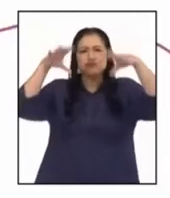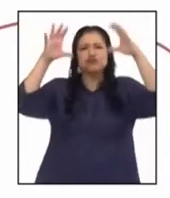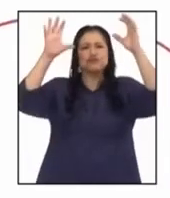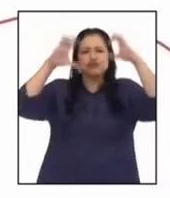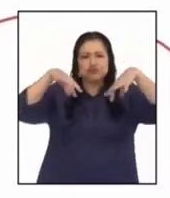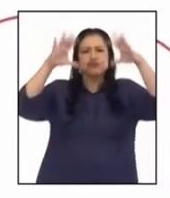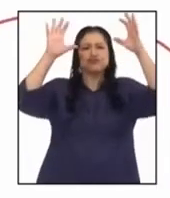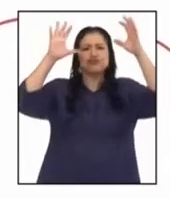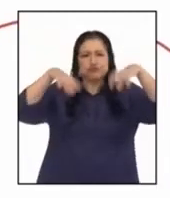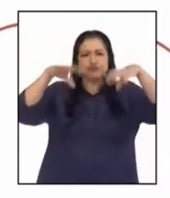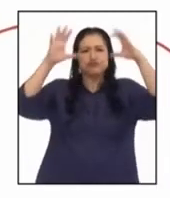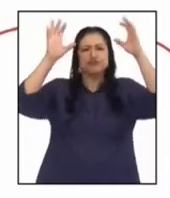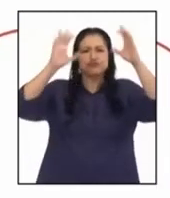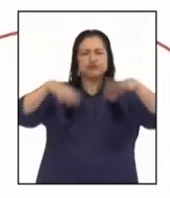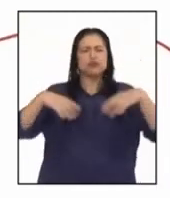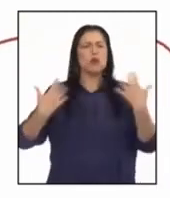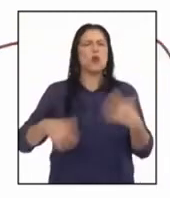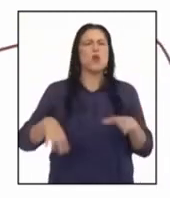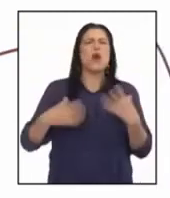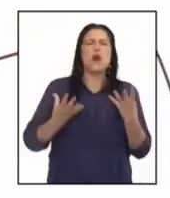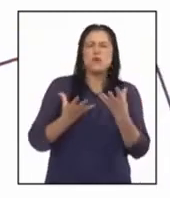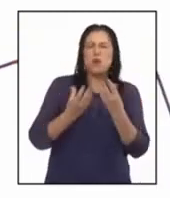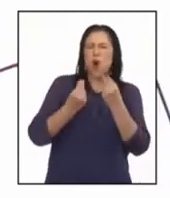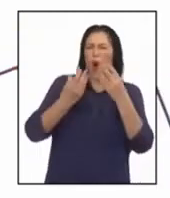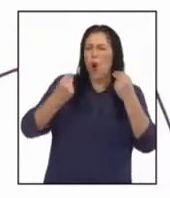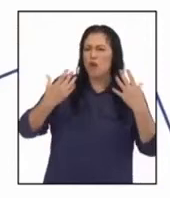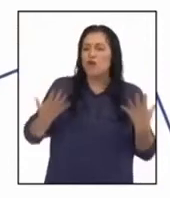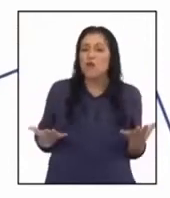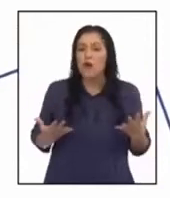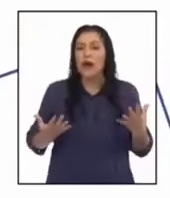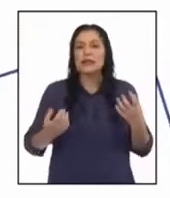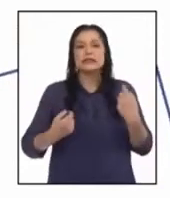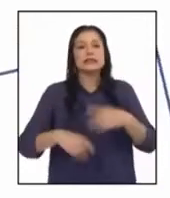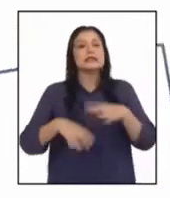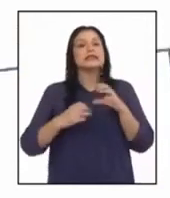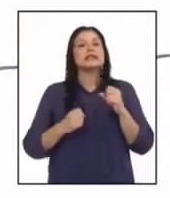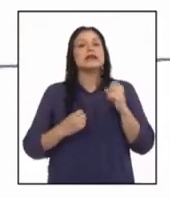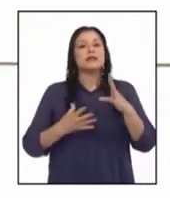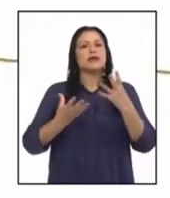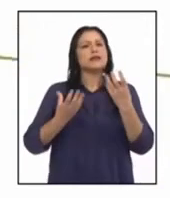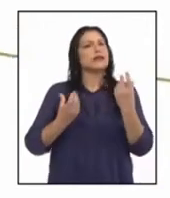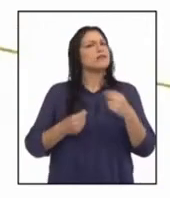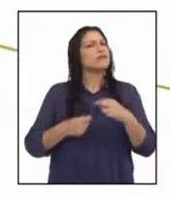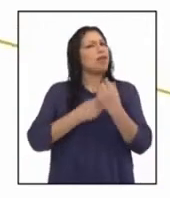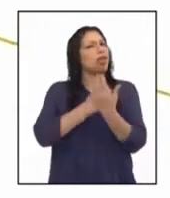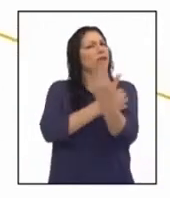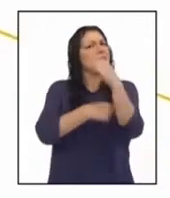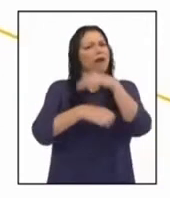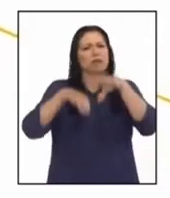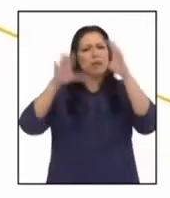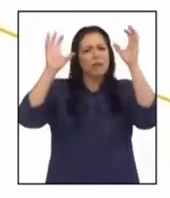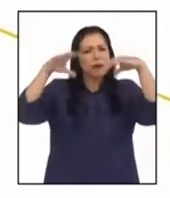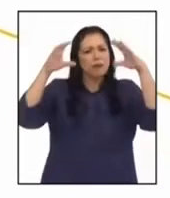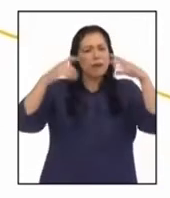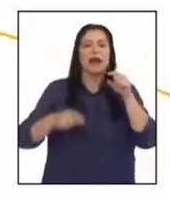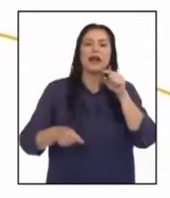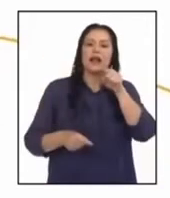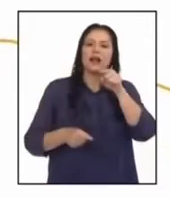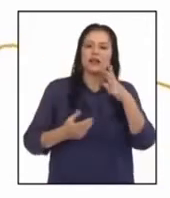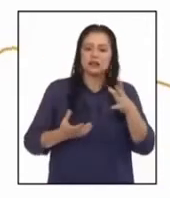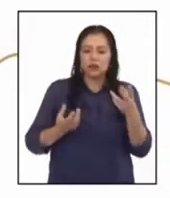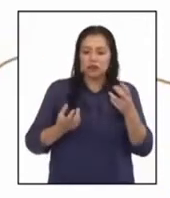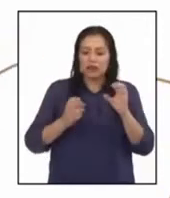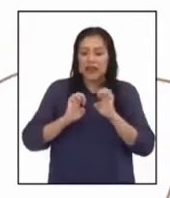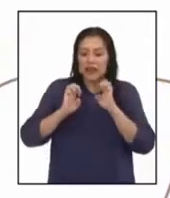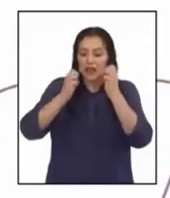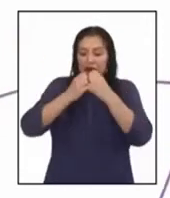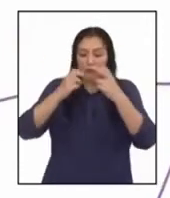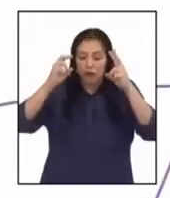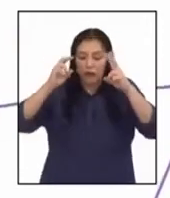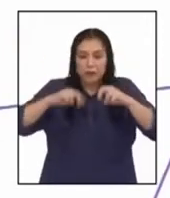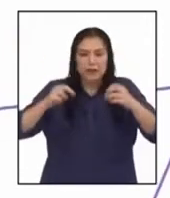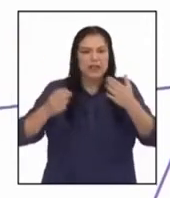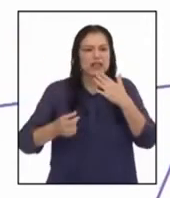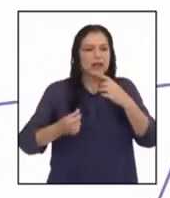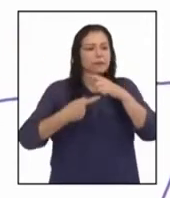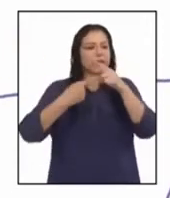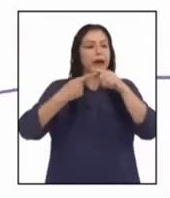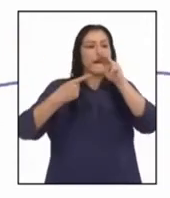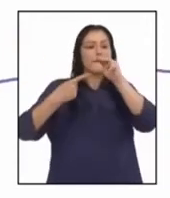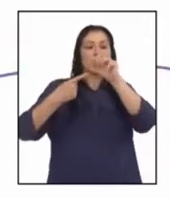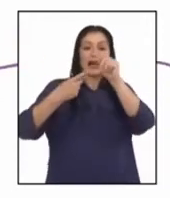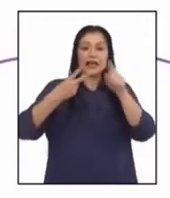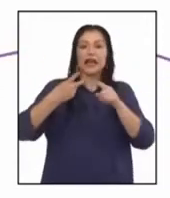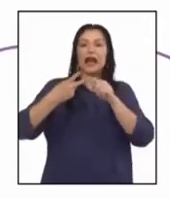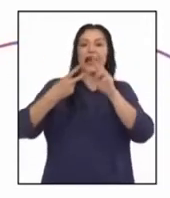calificadas como un umbral de precipitación extremadamente lluvioso. Frente a ello, el equipo de investigadores conformado por